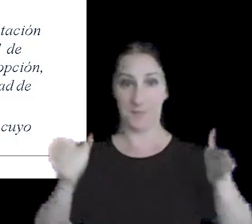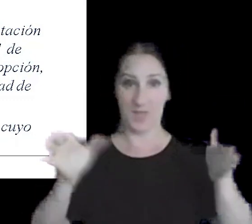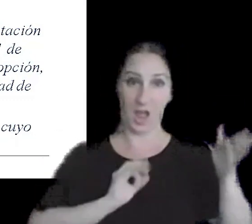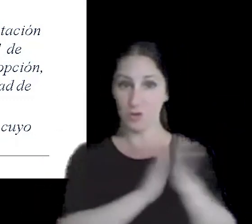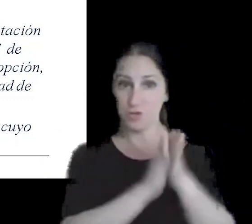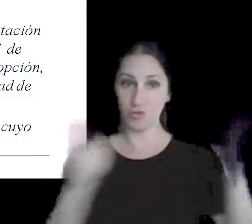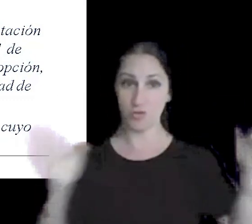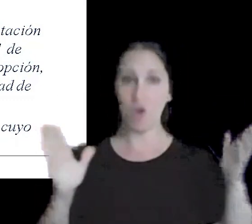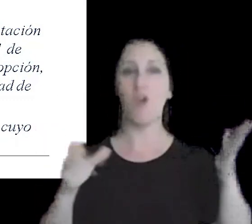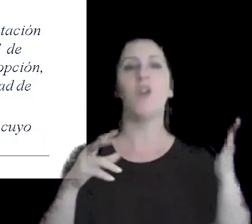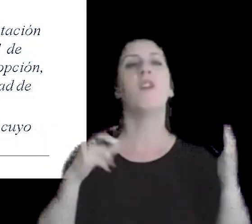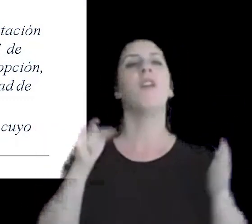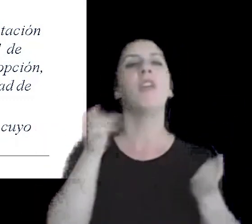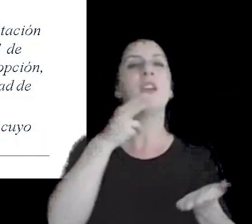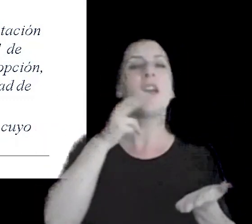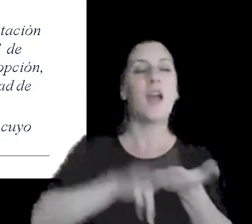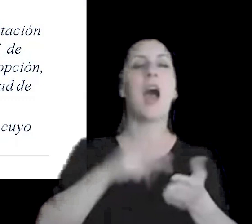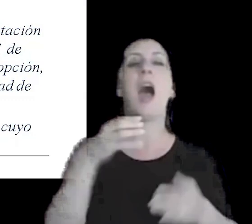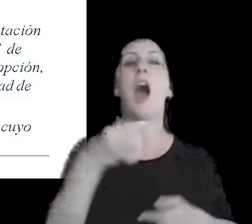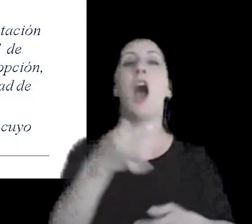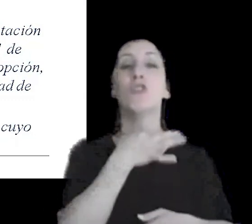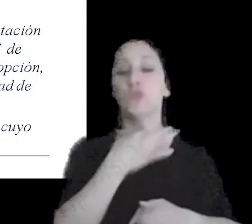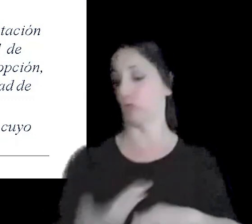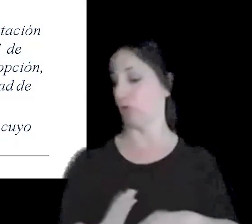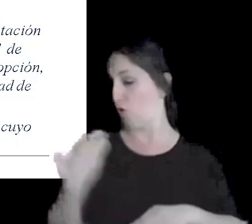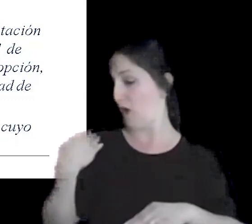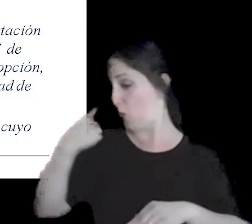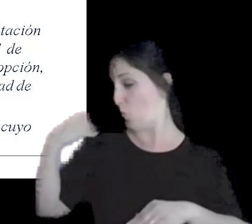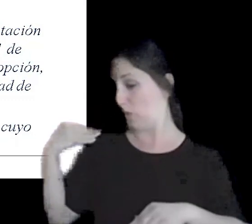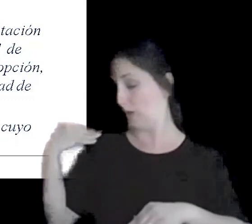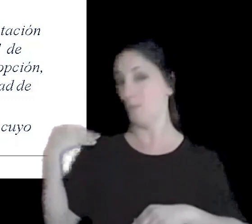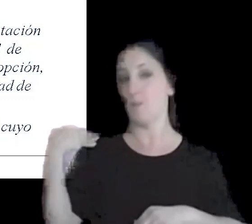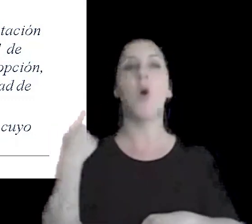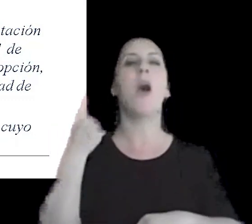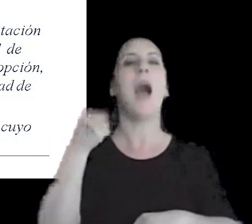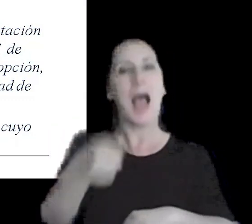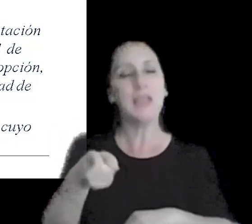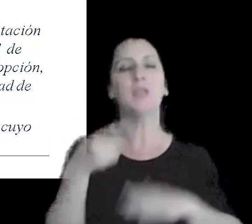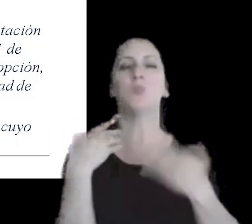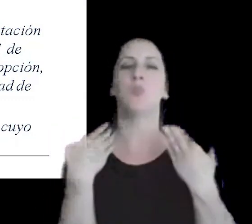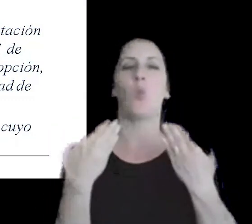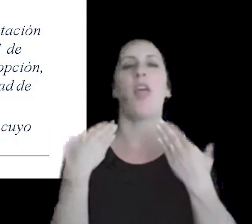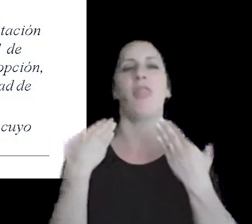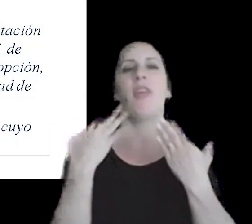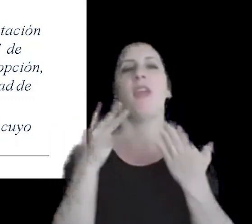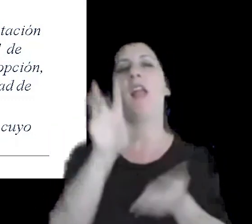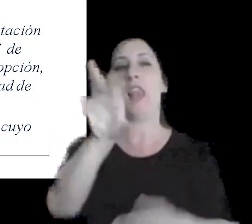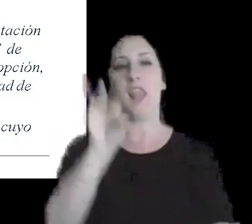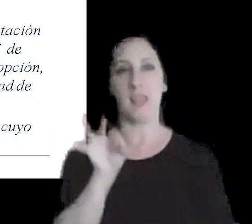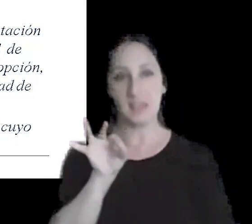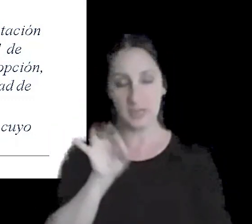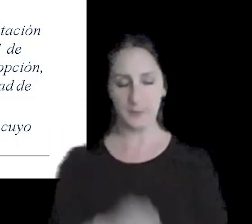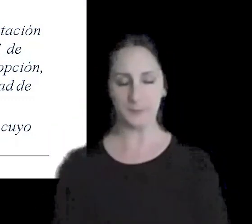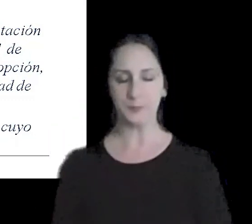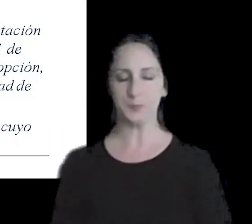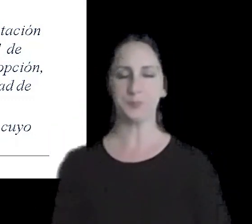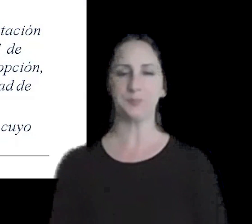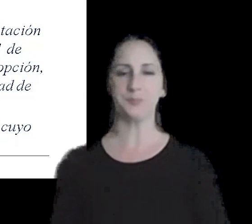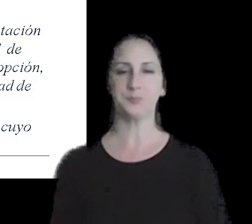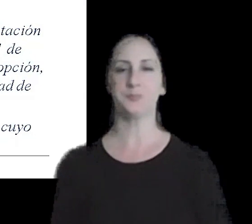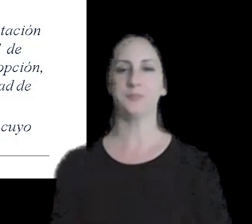en agosto del año inmediato anterior al mes de enero por el cual se está ejerciendo la opción para